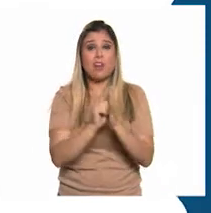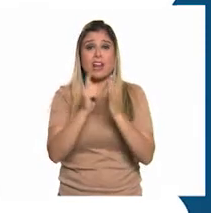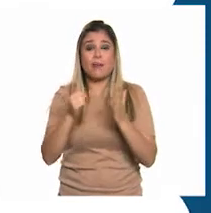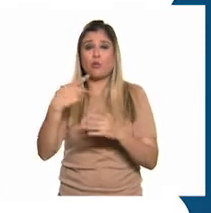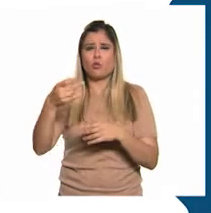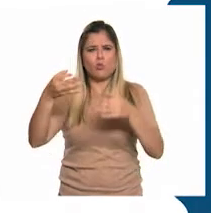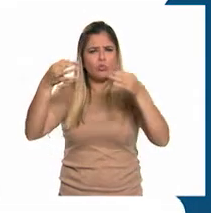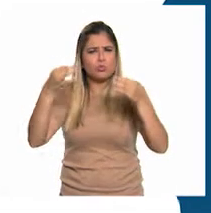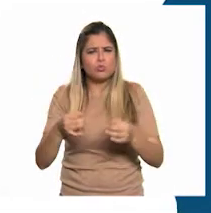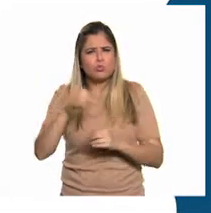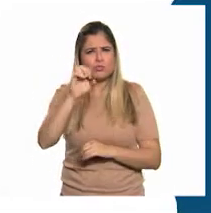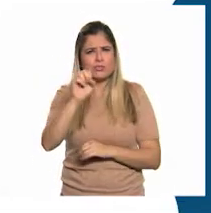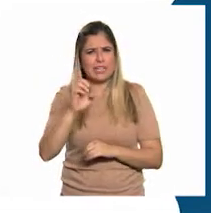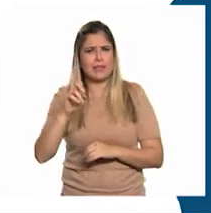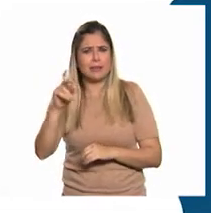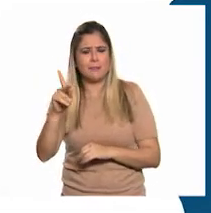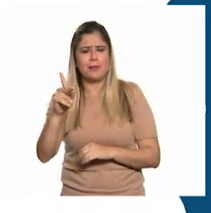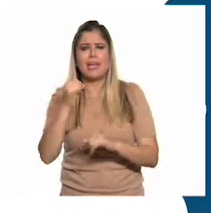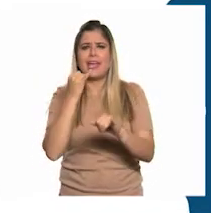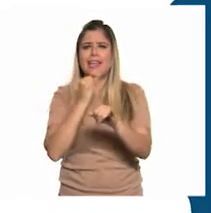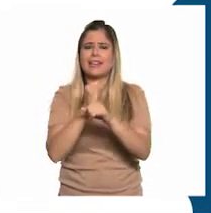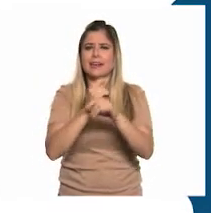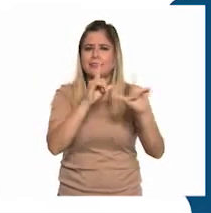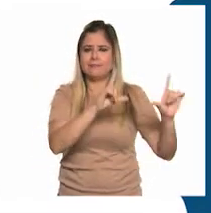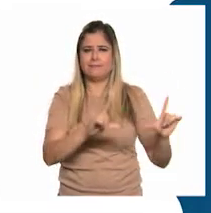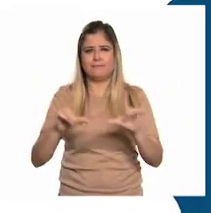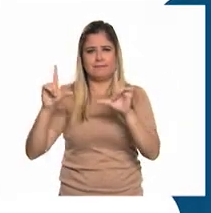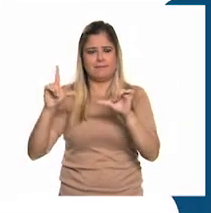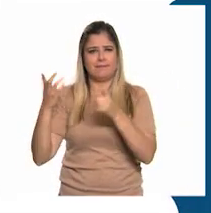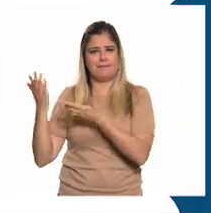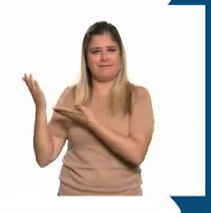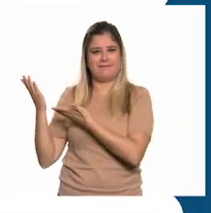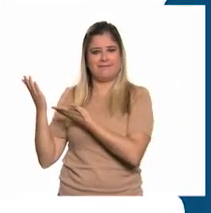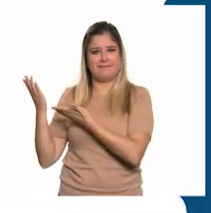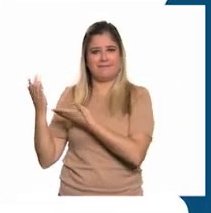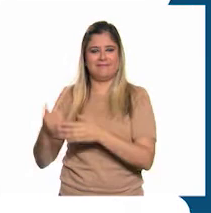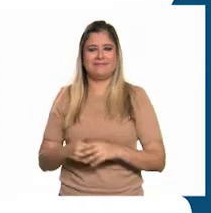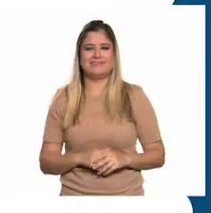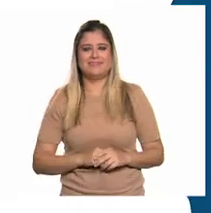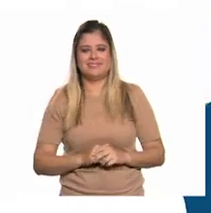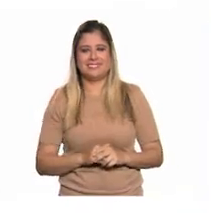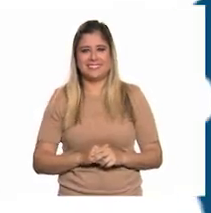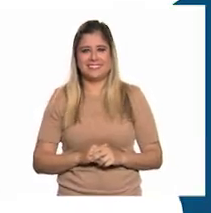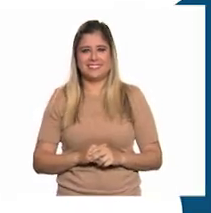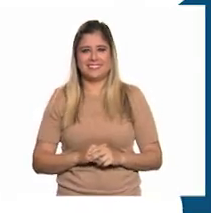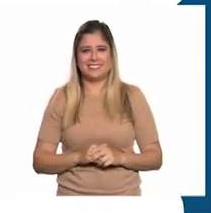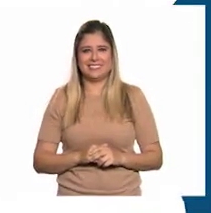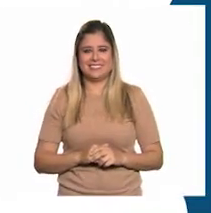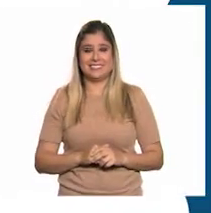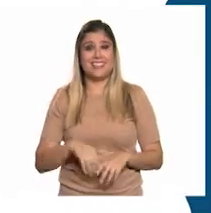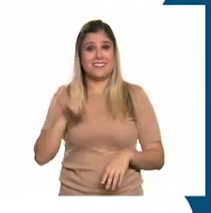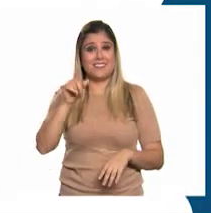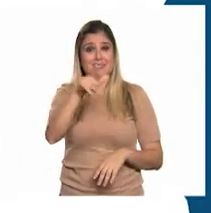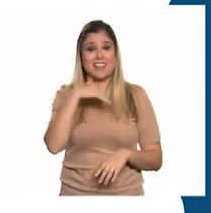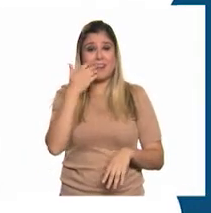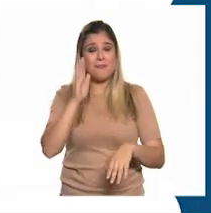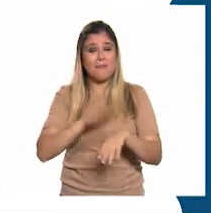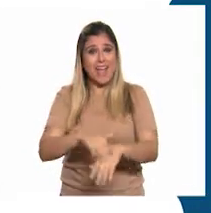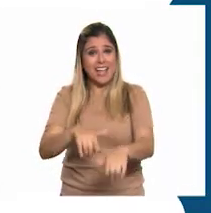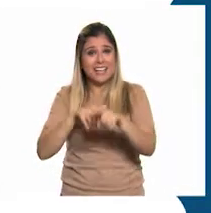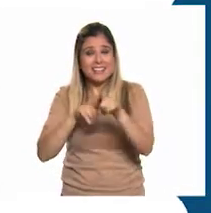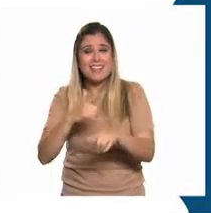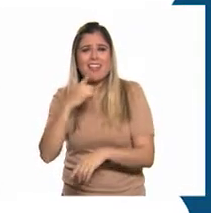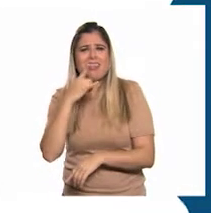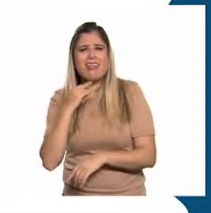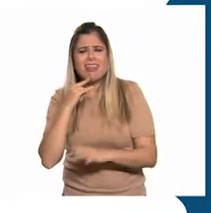libros de texto en la página conalitej.cep.gov.mx. Si quieres volver a ver los